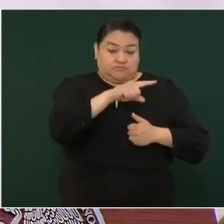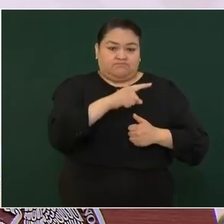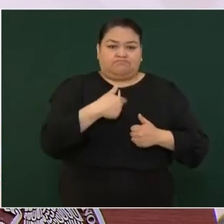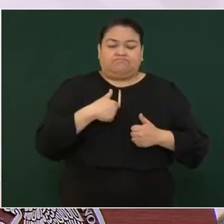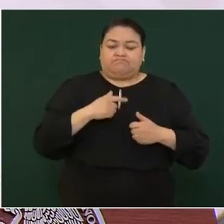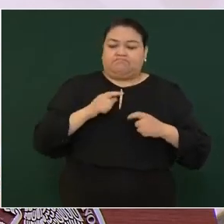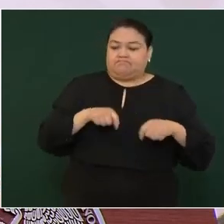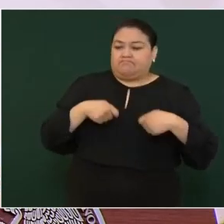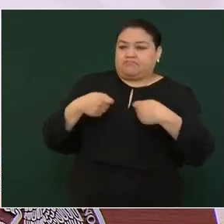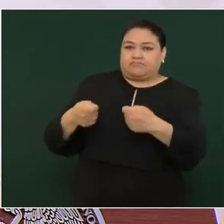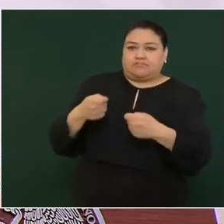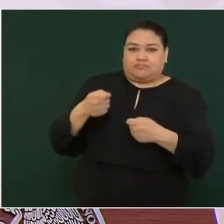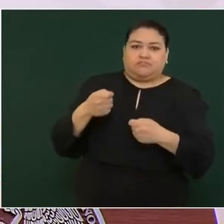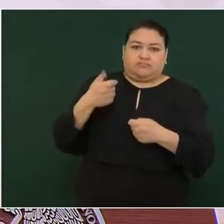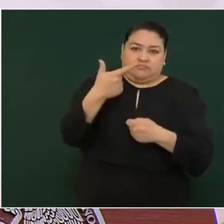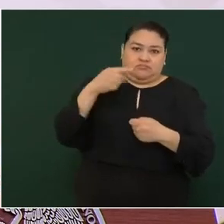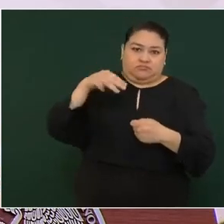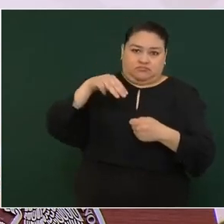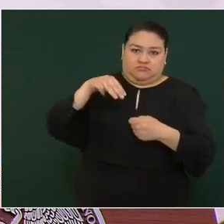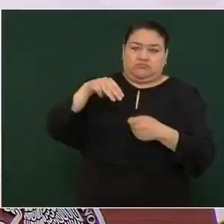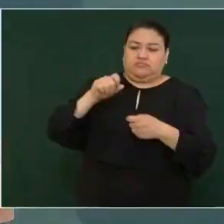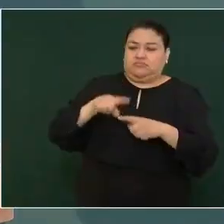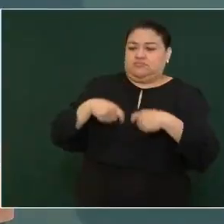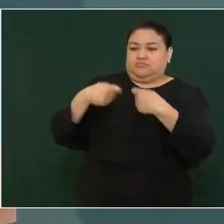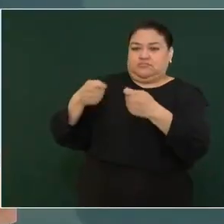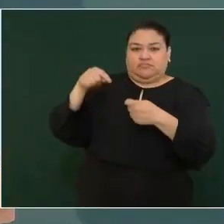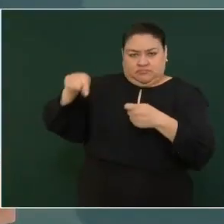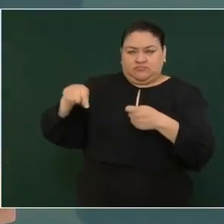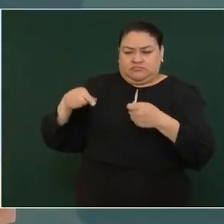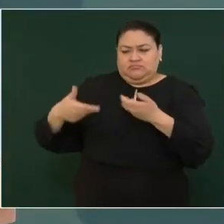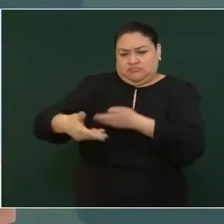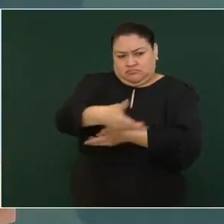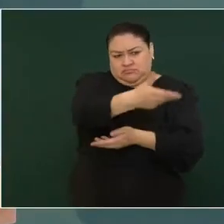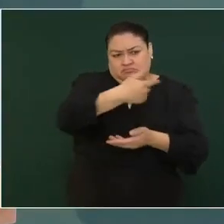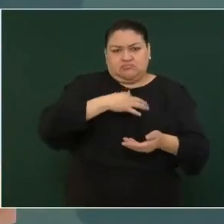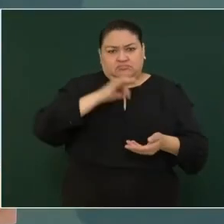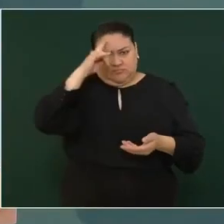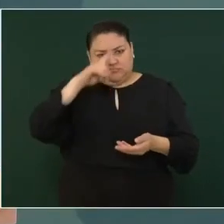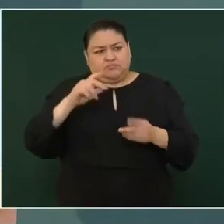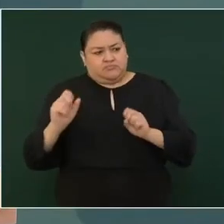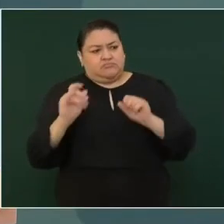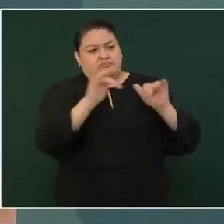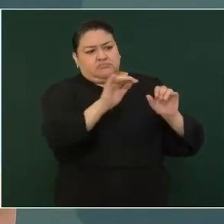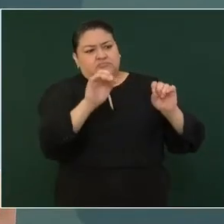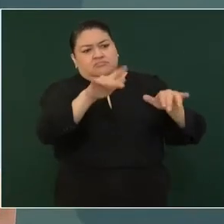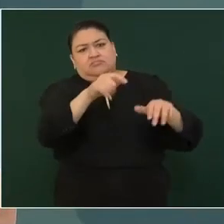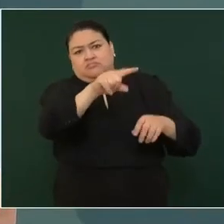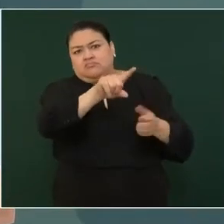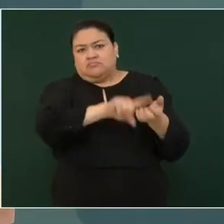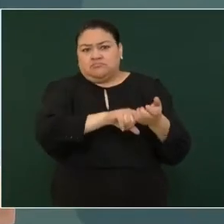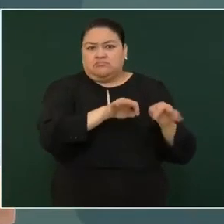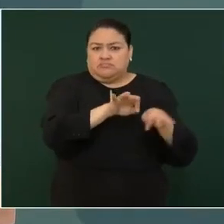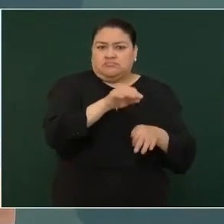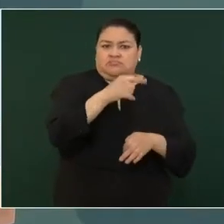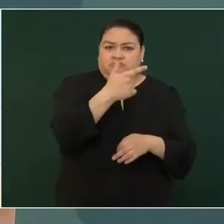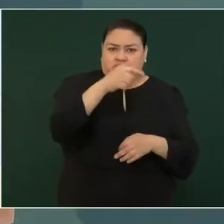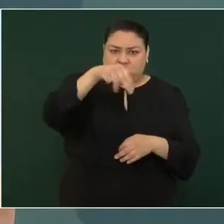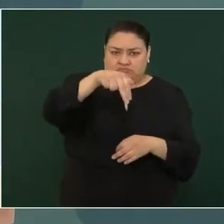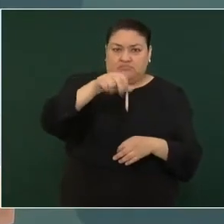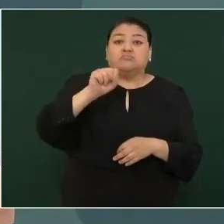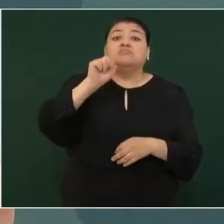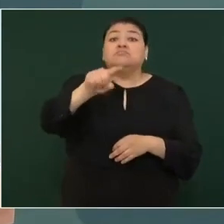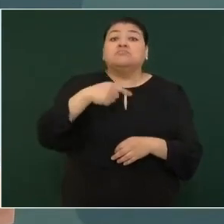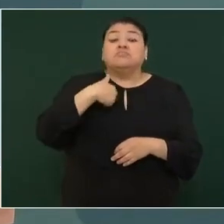Guardia Nacional cuatro instalaciones, para que fueran empleadas por las compañías de Guardia Nacional. En total, el Estado